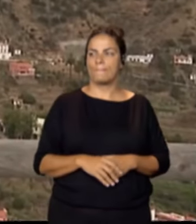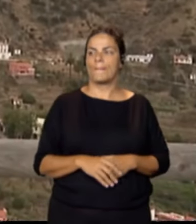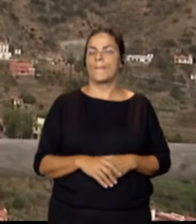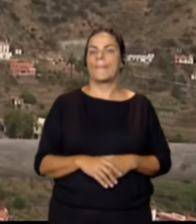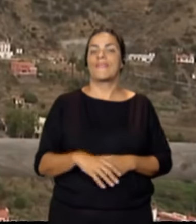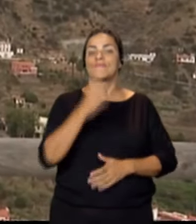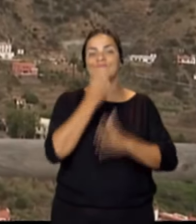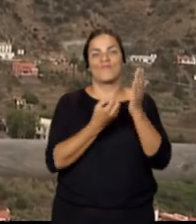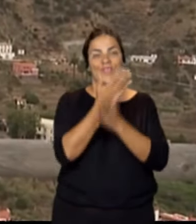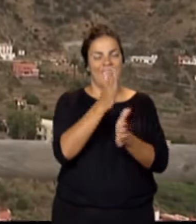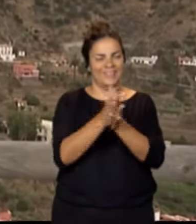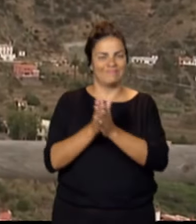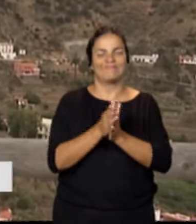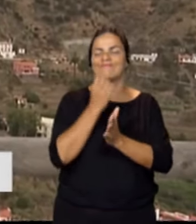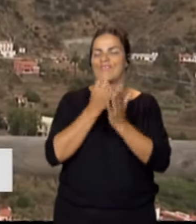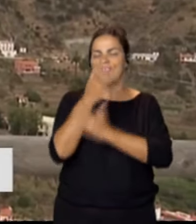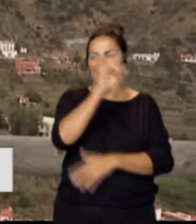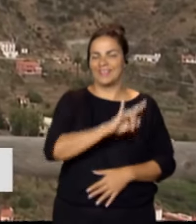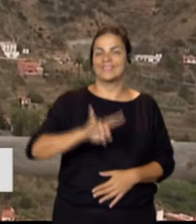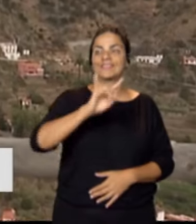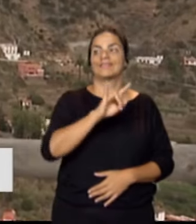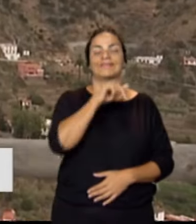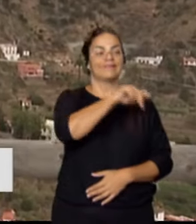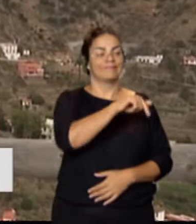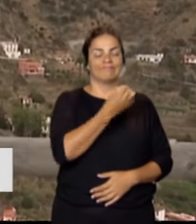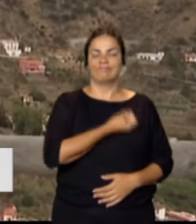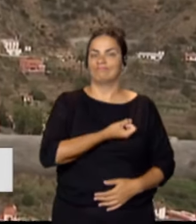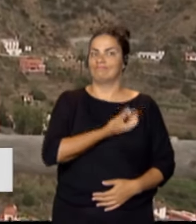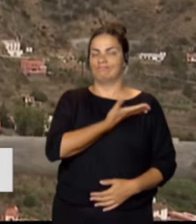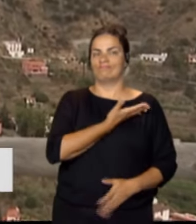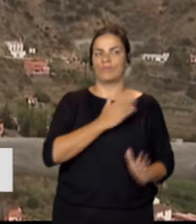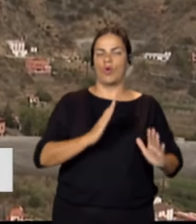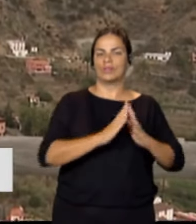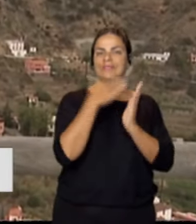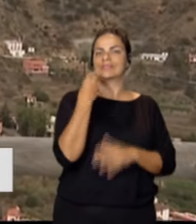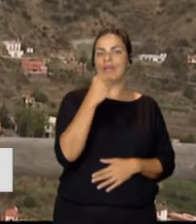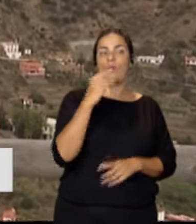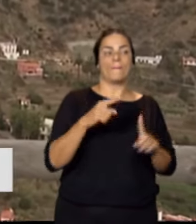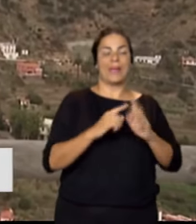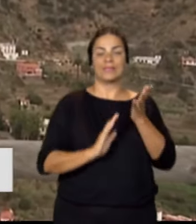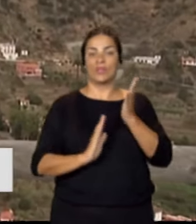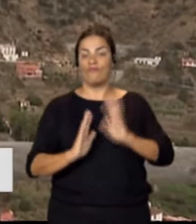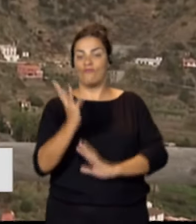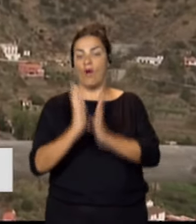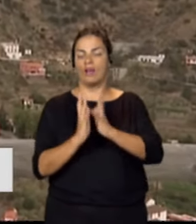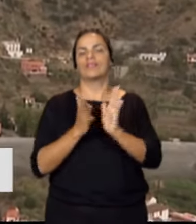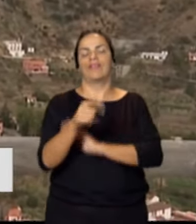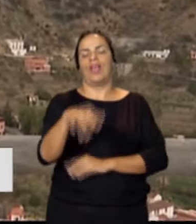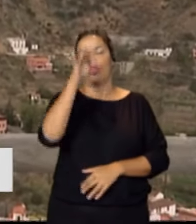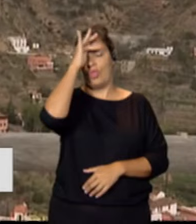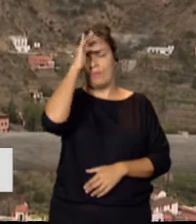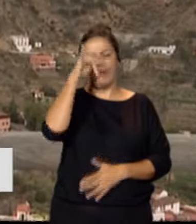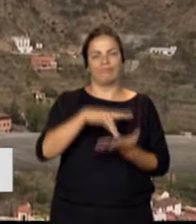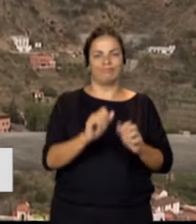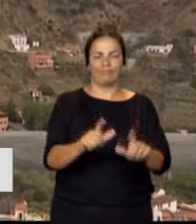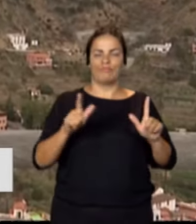Buenos días compañeros, buenos días Canarias. La devoción de San Juan y el Fuego volverán a ser los protagonistas este domingo con la celebración